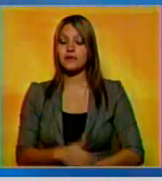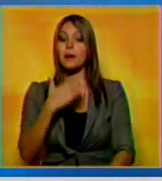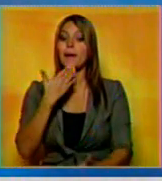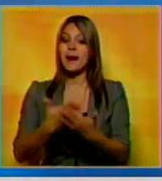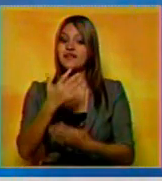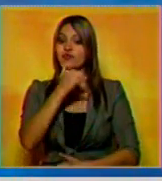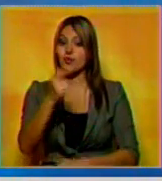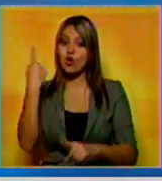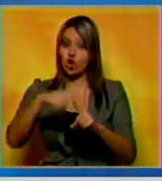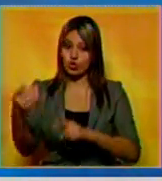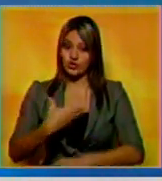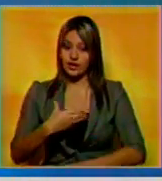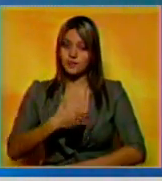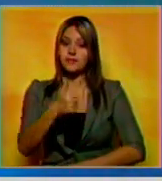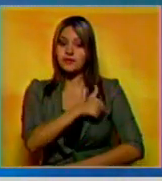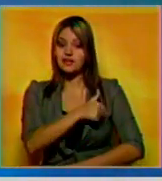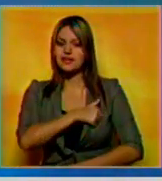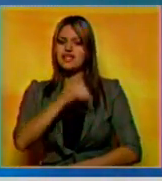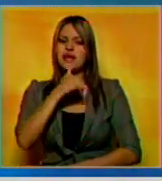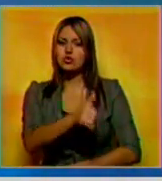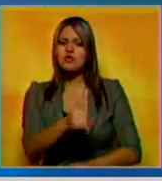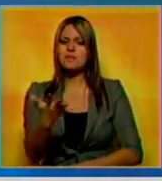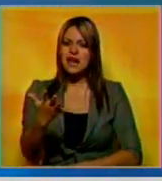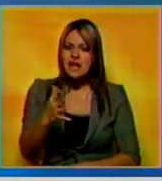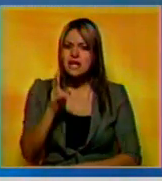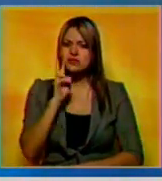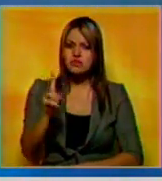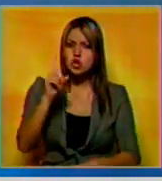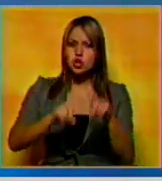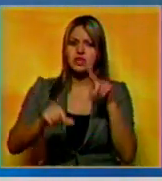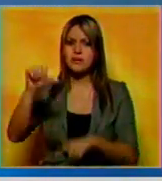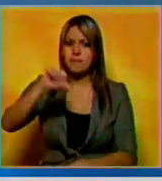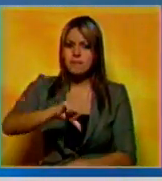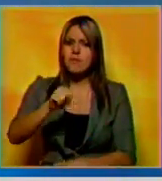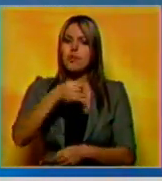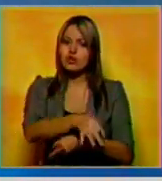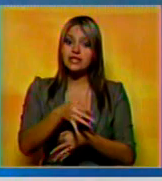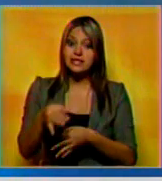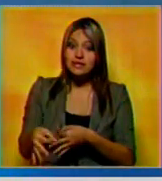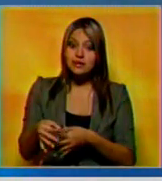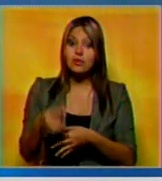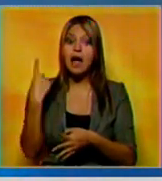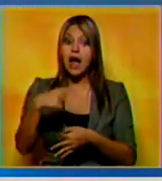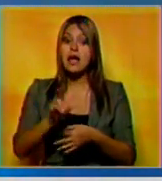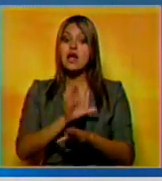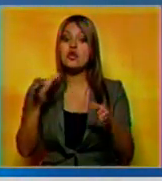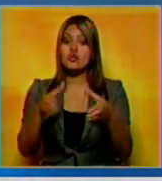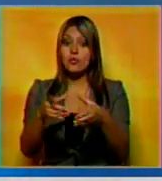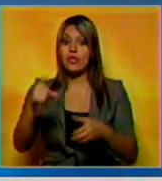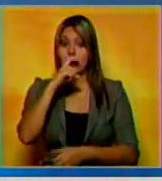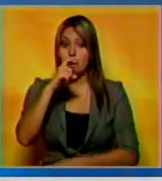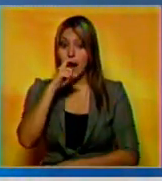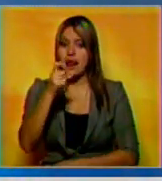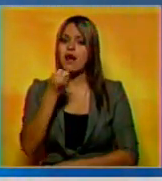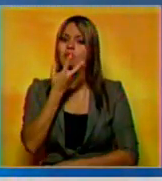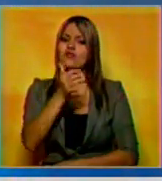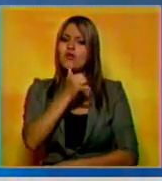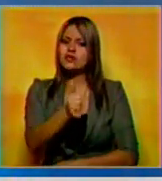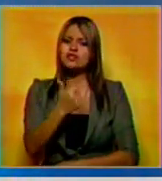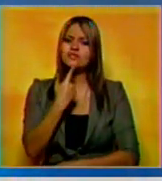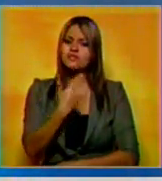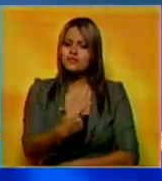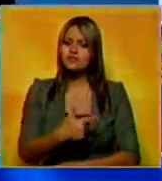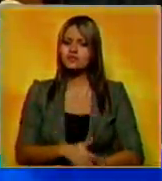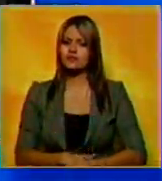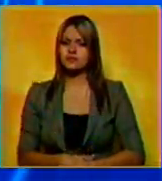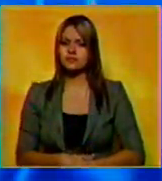Gracias Liz. El alcalde de Chacao denunció supuestos actos vandálicos en el municipio por parte del comando de campaña de Nicolás Maduro. Claudia Andrade nos informa.